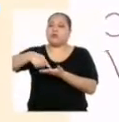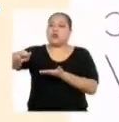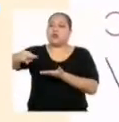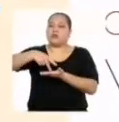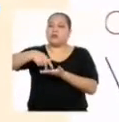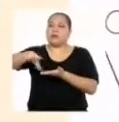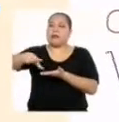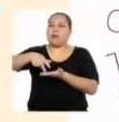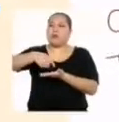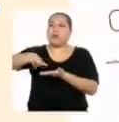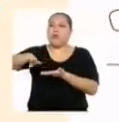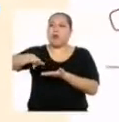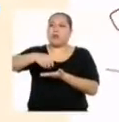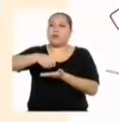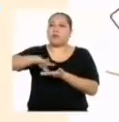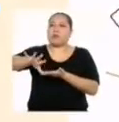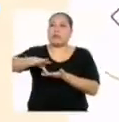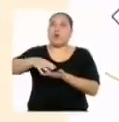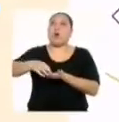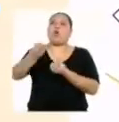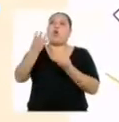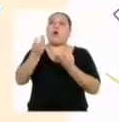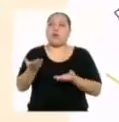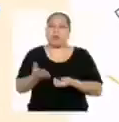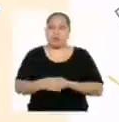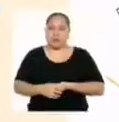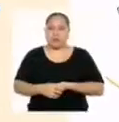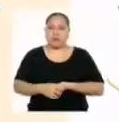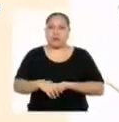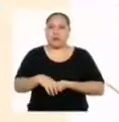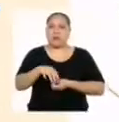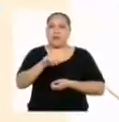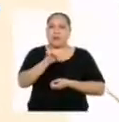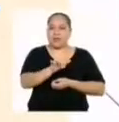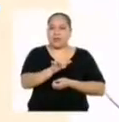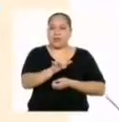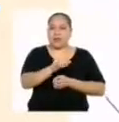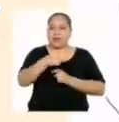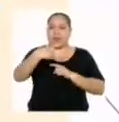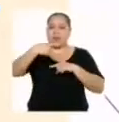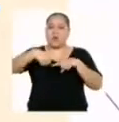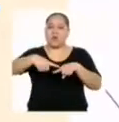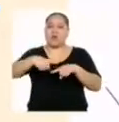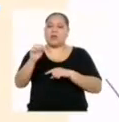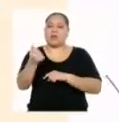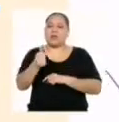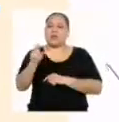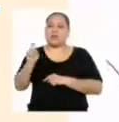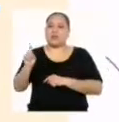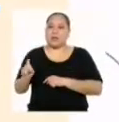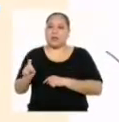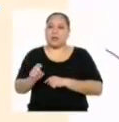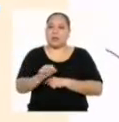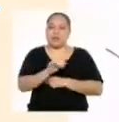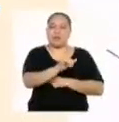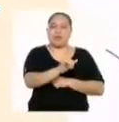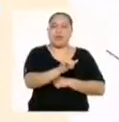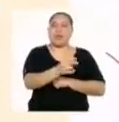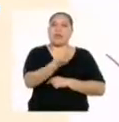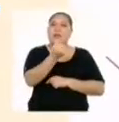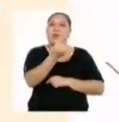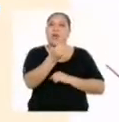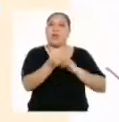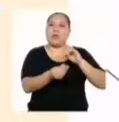domicilio que se realiza. Y su expresión algebraica sería, Y igual a diez X, Donde Y es el ingreso,